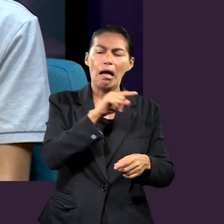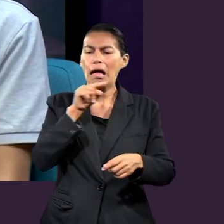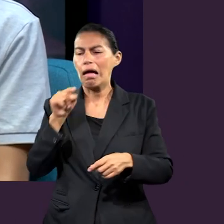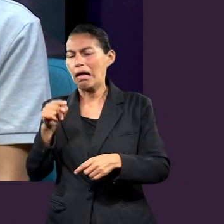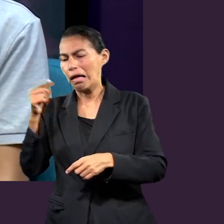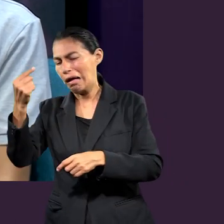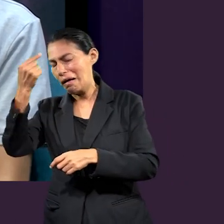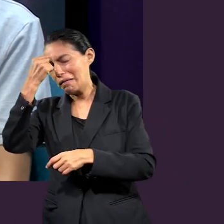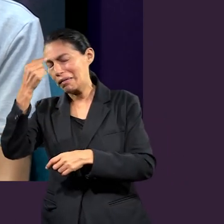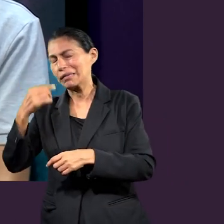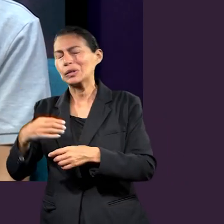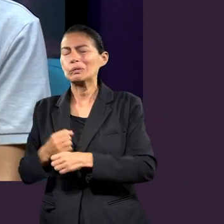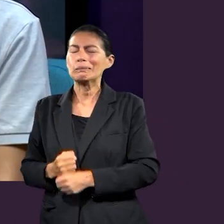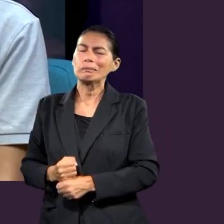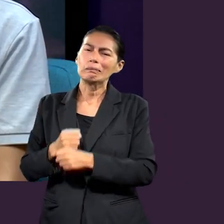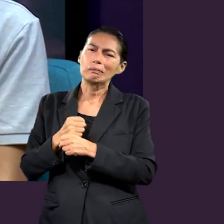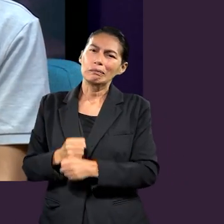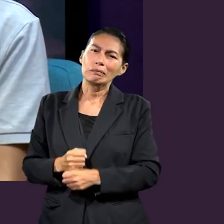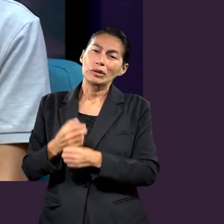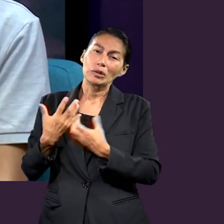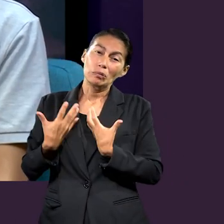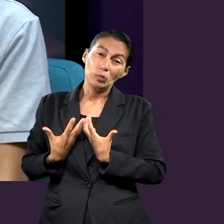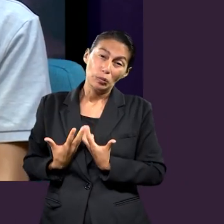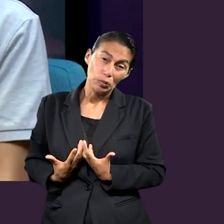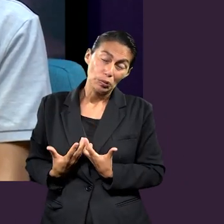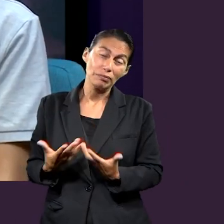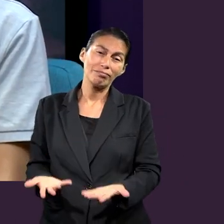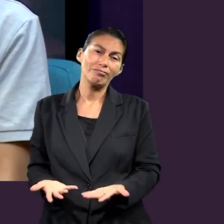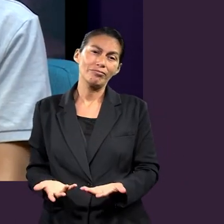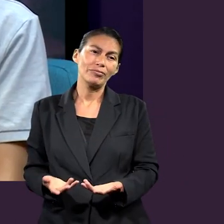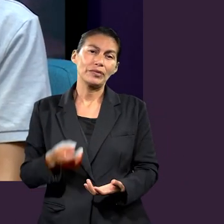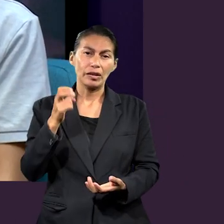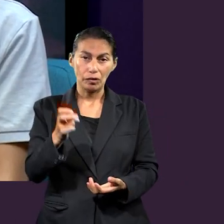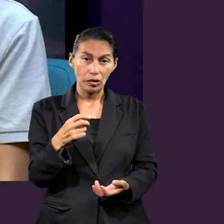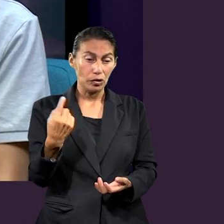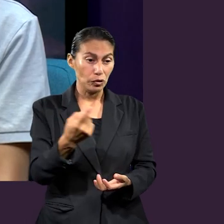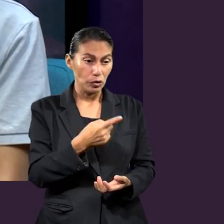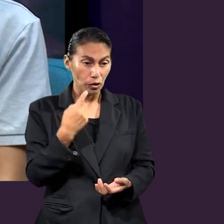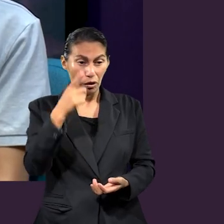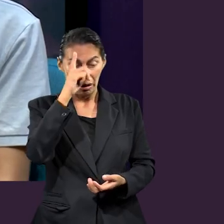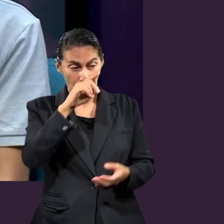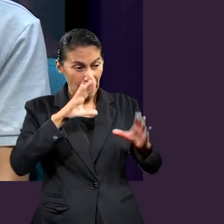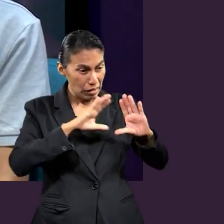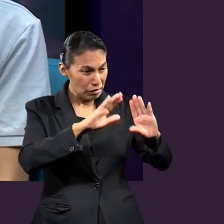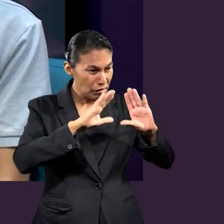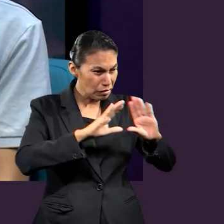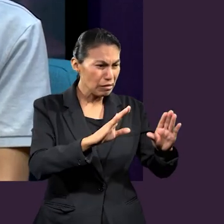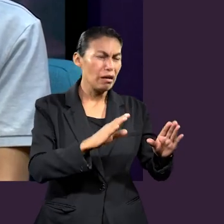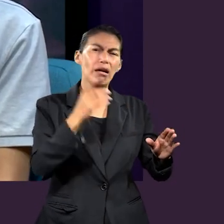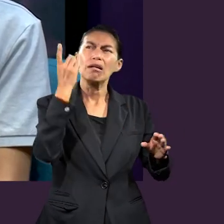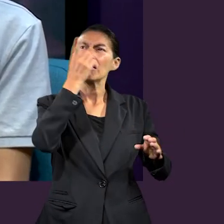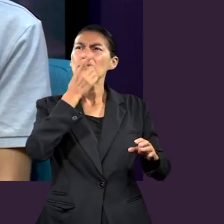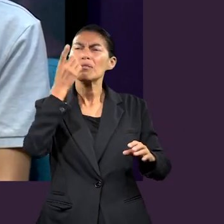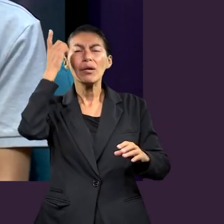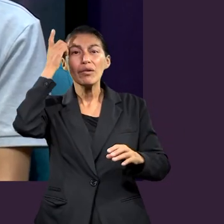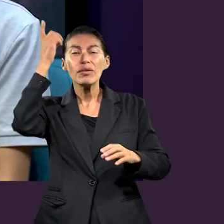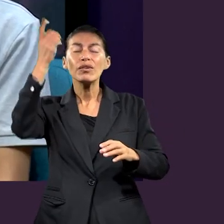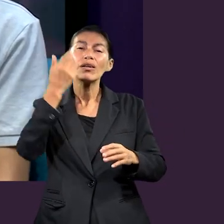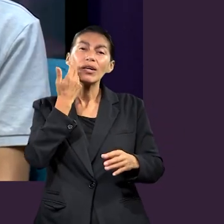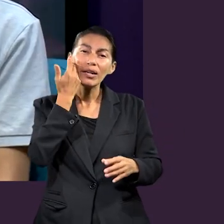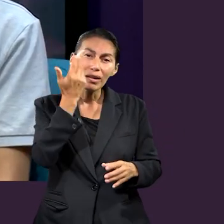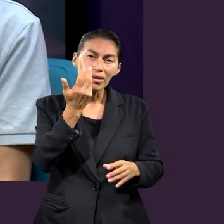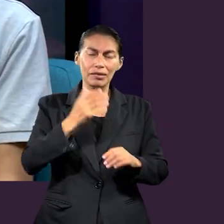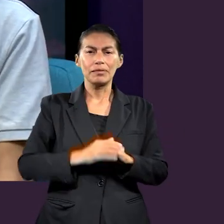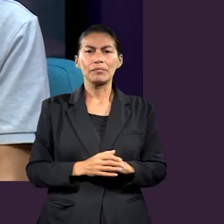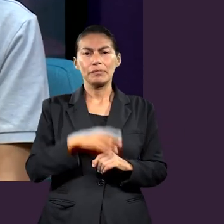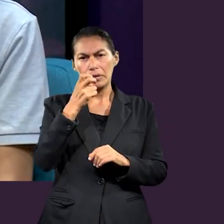O sea, el ejemplo que nos da Pablo en Efesios nos dice de que puedes amonestarlo y seguir la disciplina